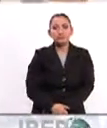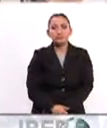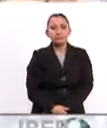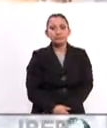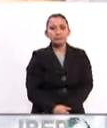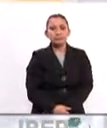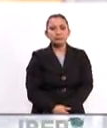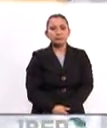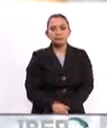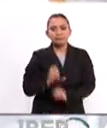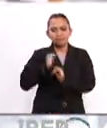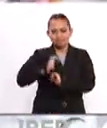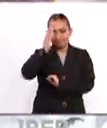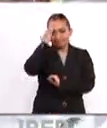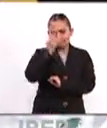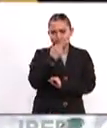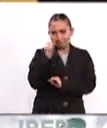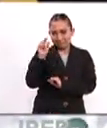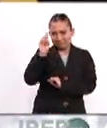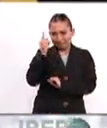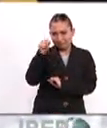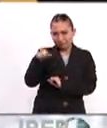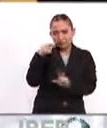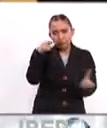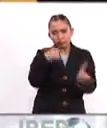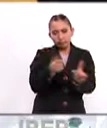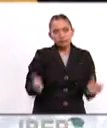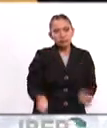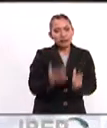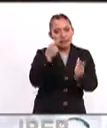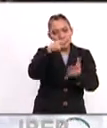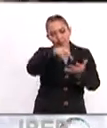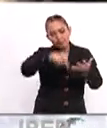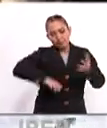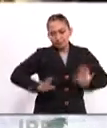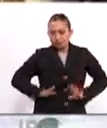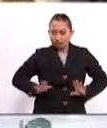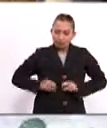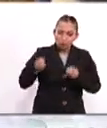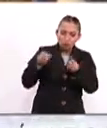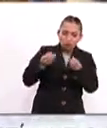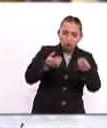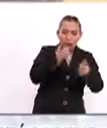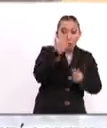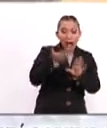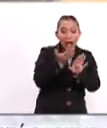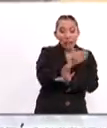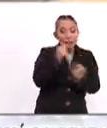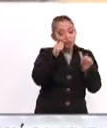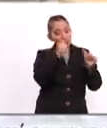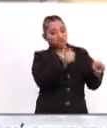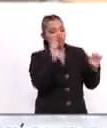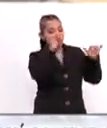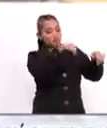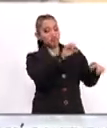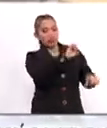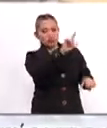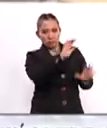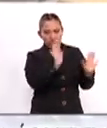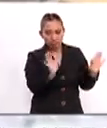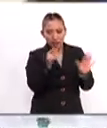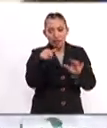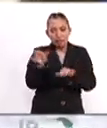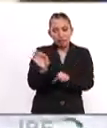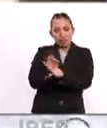El rector explica que el objetivo es fomentar estas cualidades en los estudiantes antes de enfocarse en el perfil profesional,